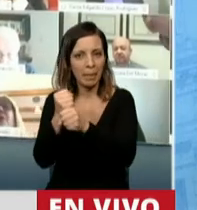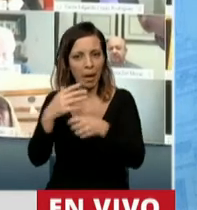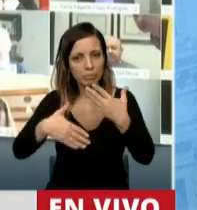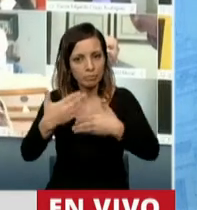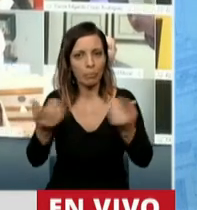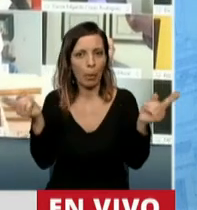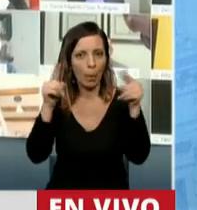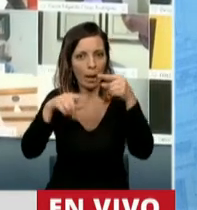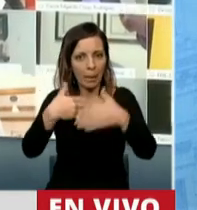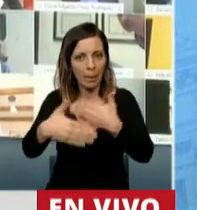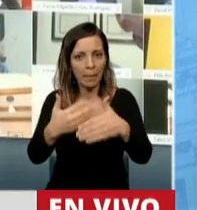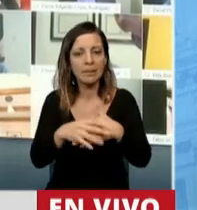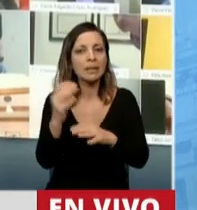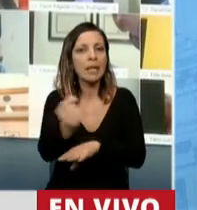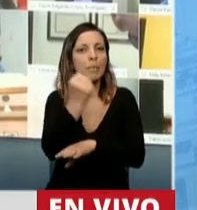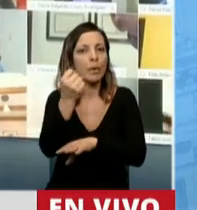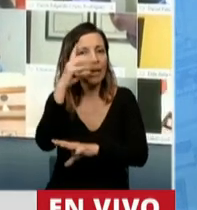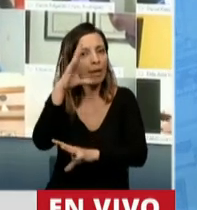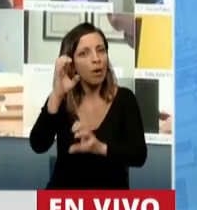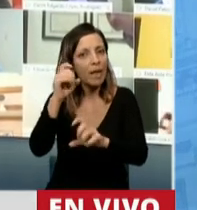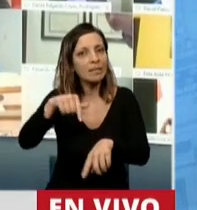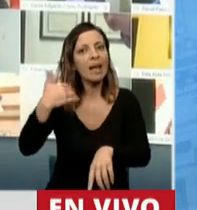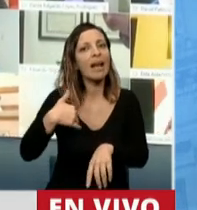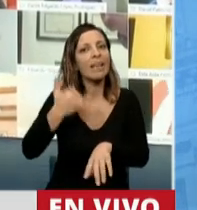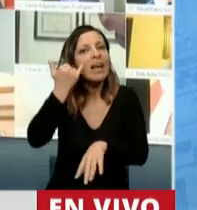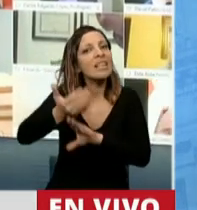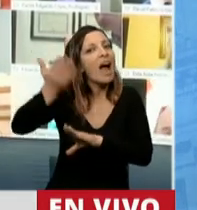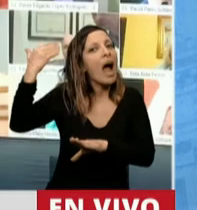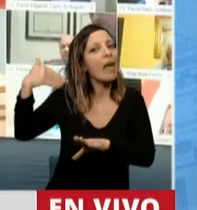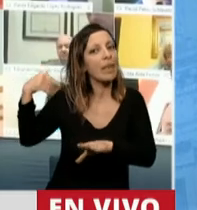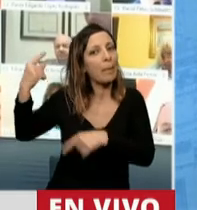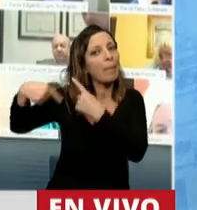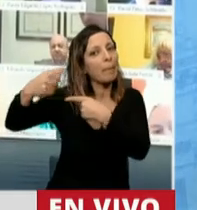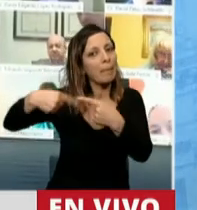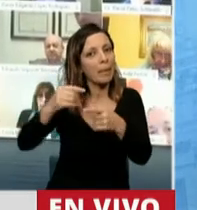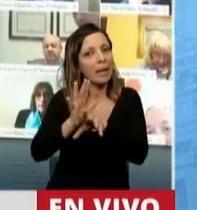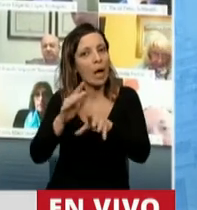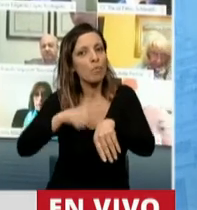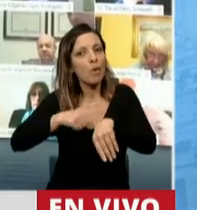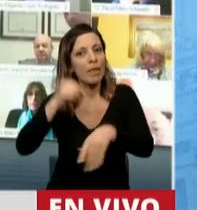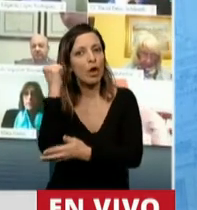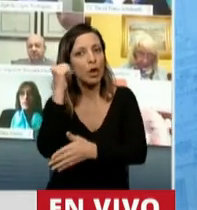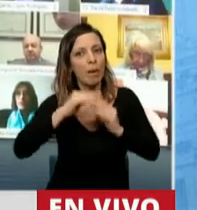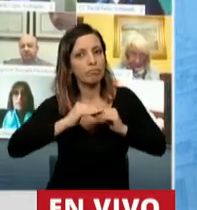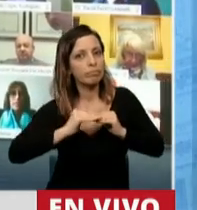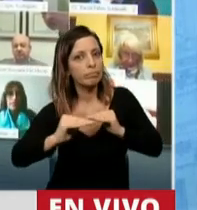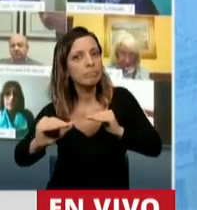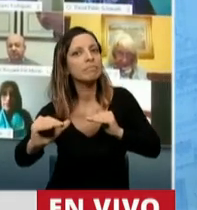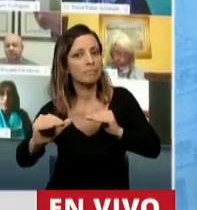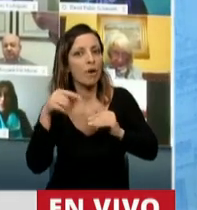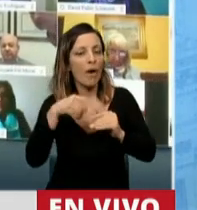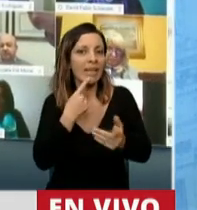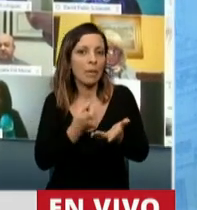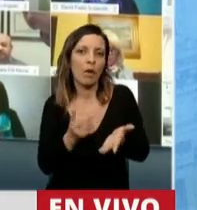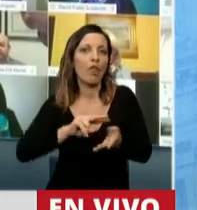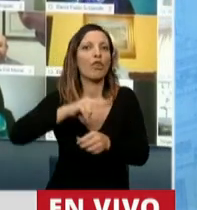Presidente, recordar que nuestro país ya se encontraba en una situación recesiva, por lo que además se requieren medidas